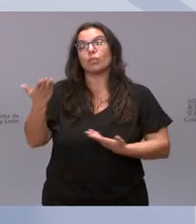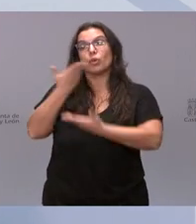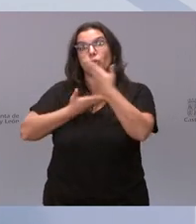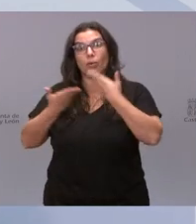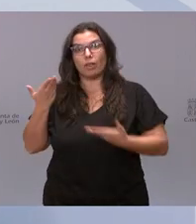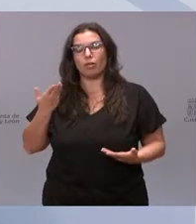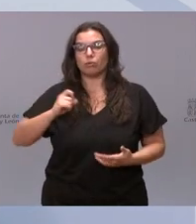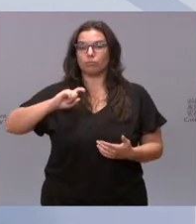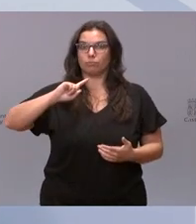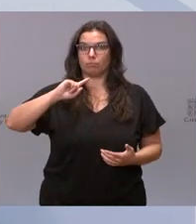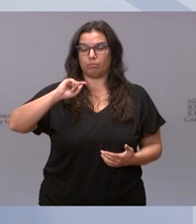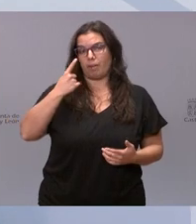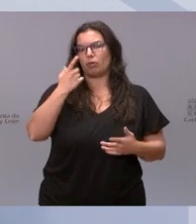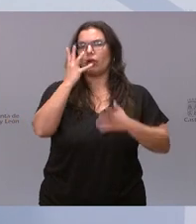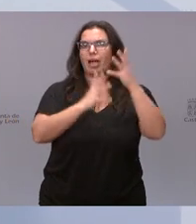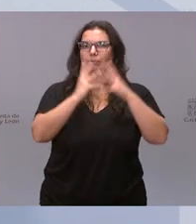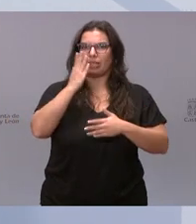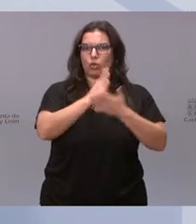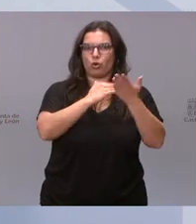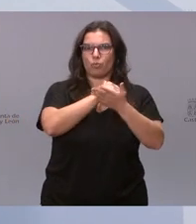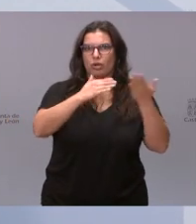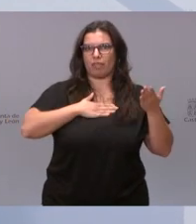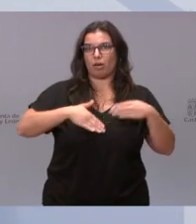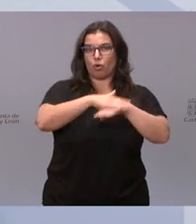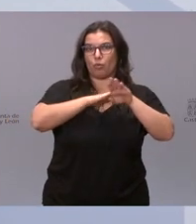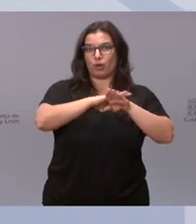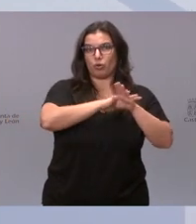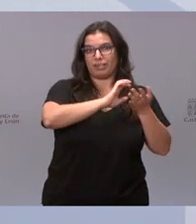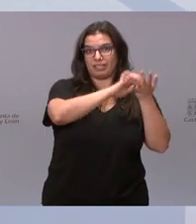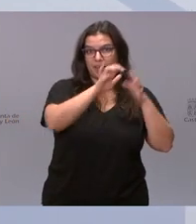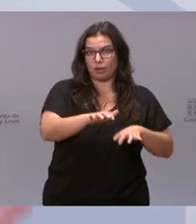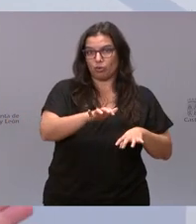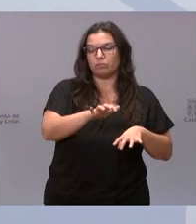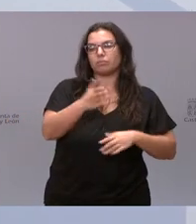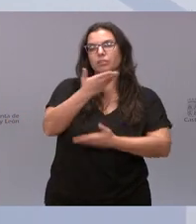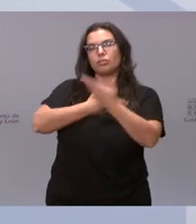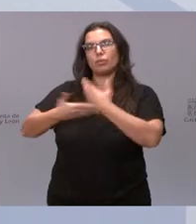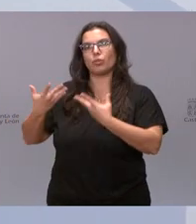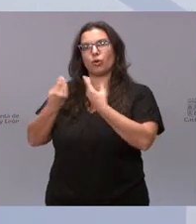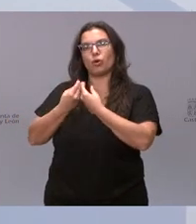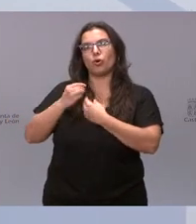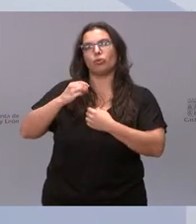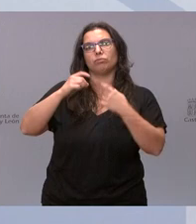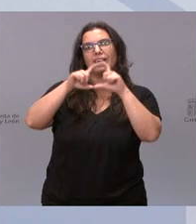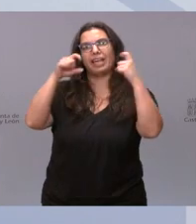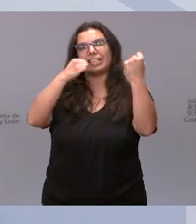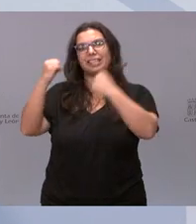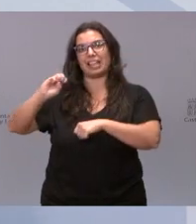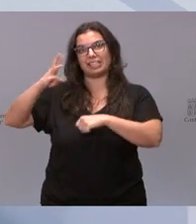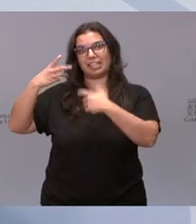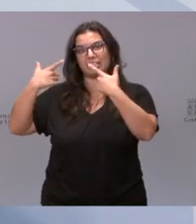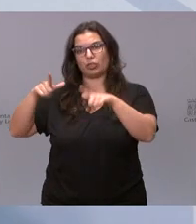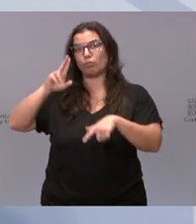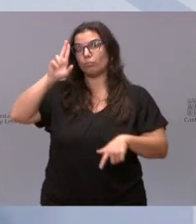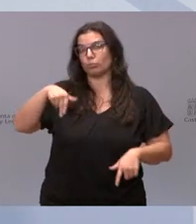de la Administración regional, del Gobierno de Castilla y León, con las entidades del tercer sector es imprescindible